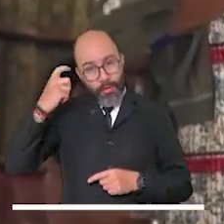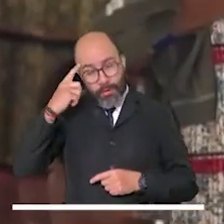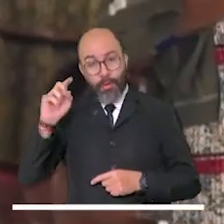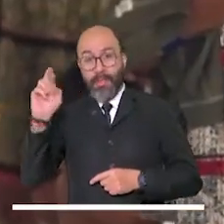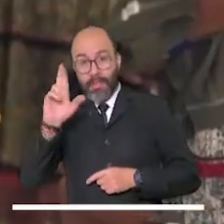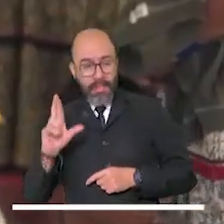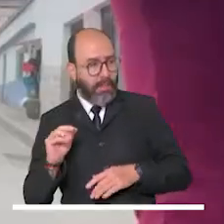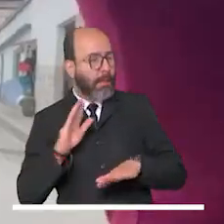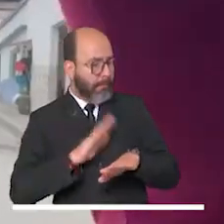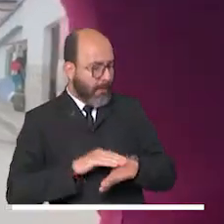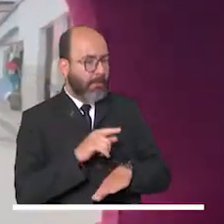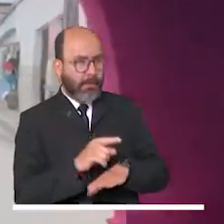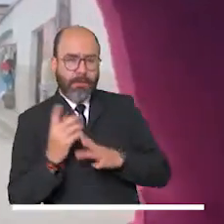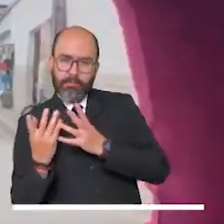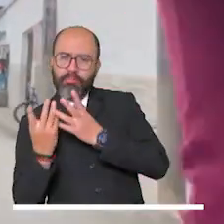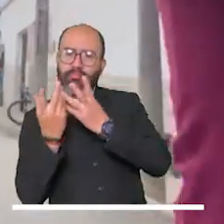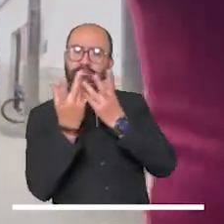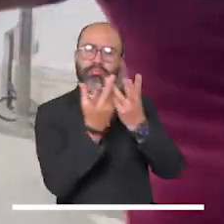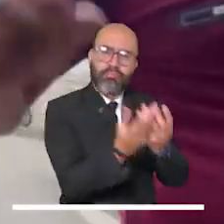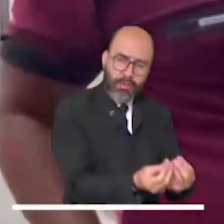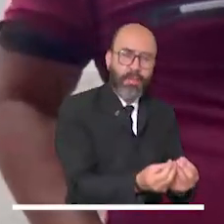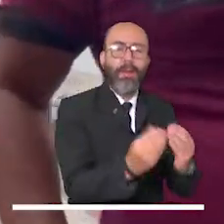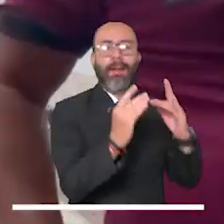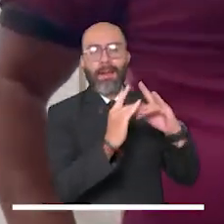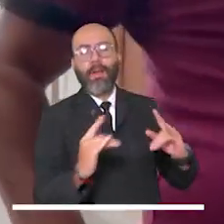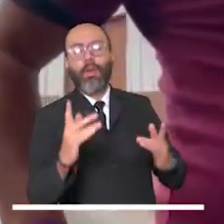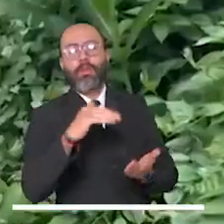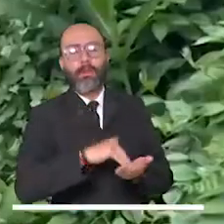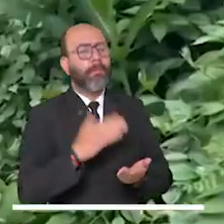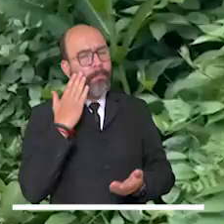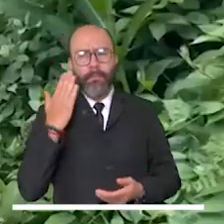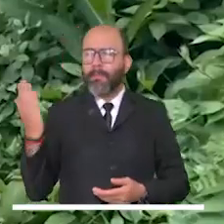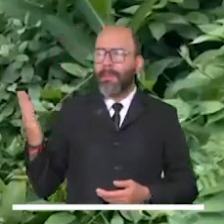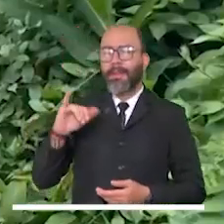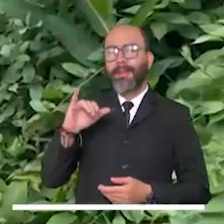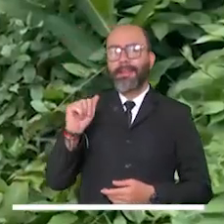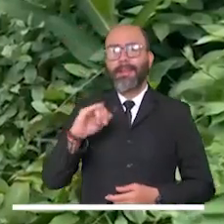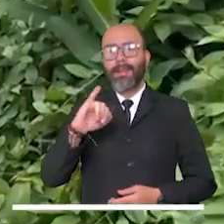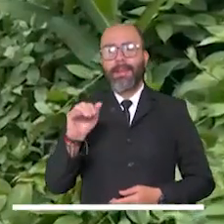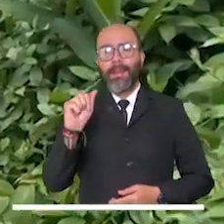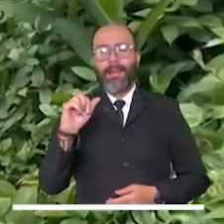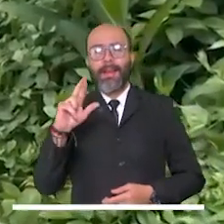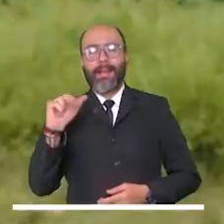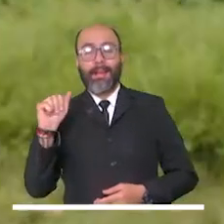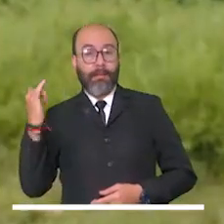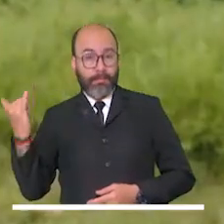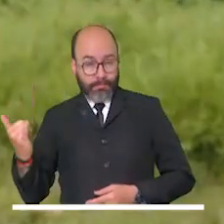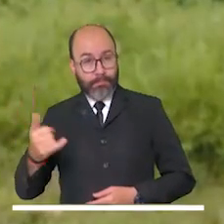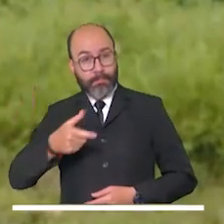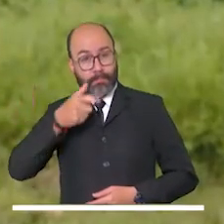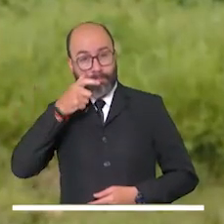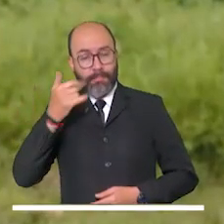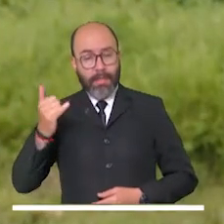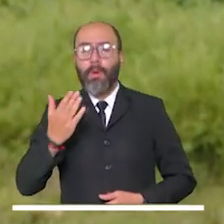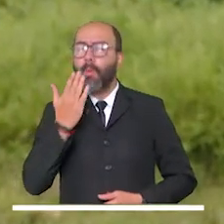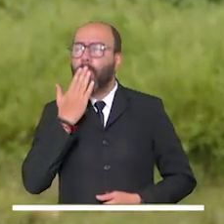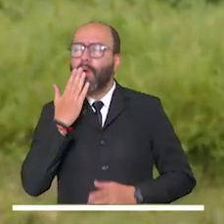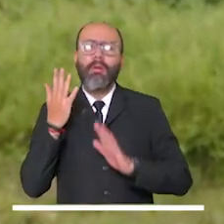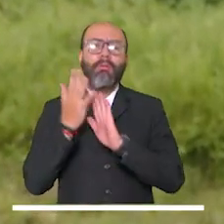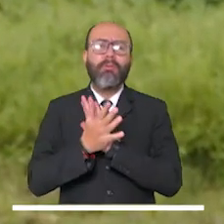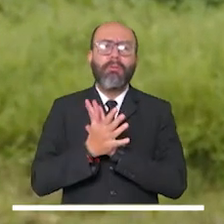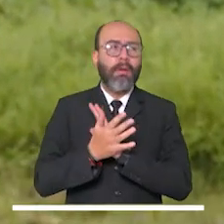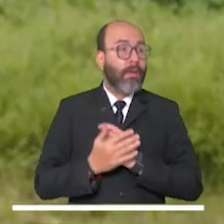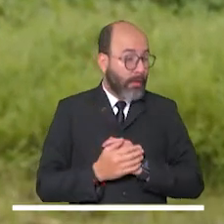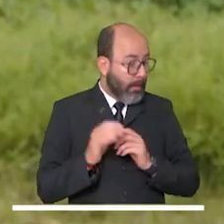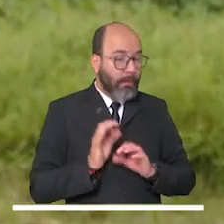su retorno a sus resguardos. Yajaira Murri Murri, quien es de la Guardia Indígena, expresó. Eso es muy importante que las mujeres